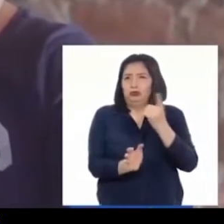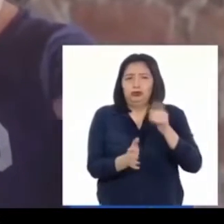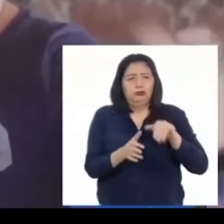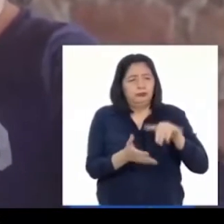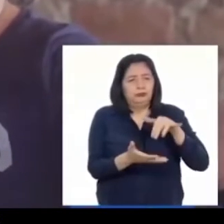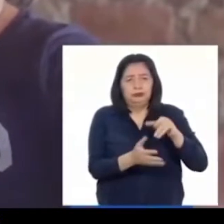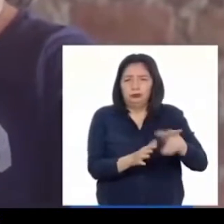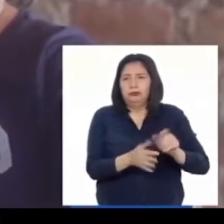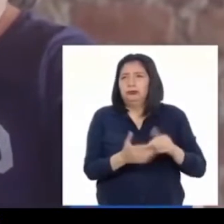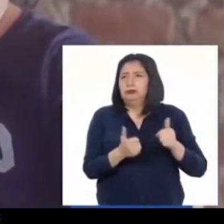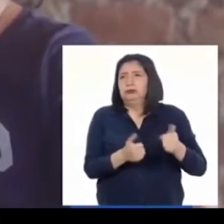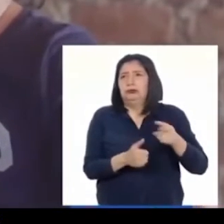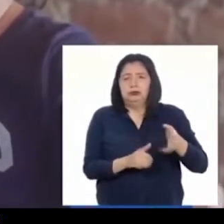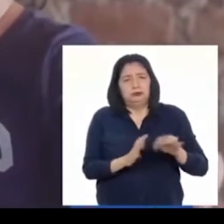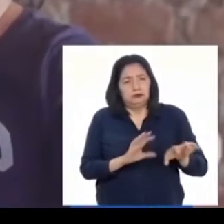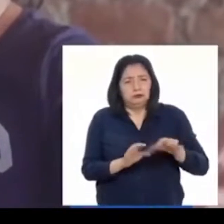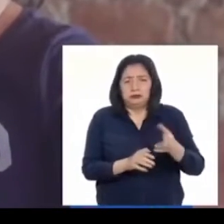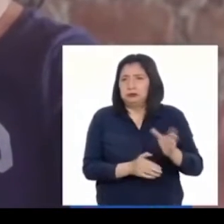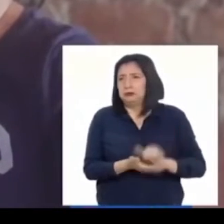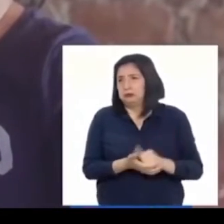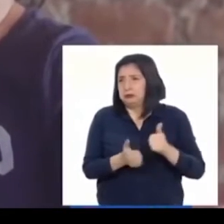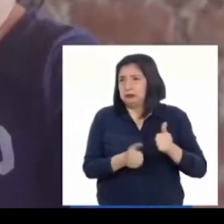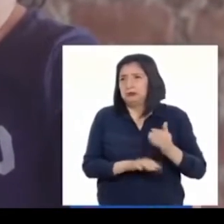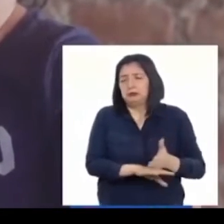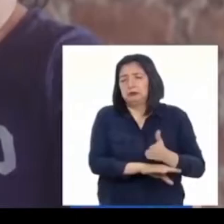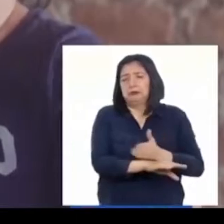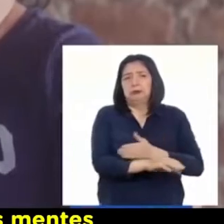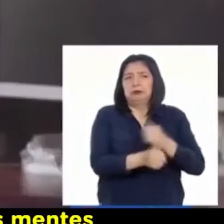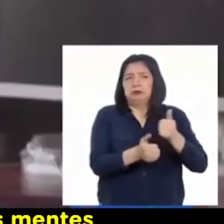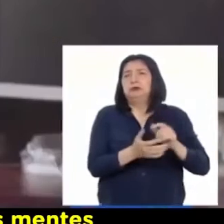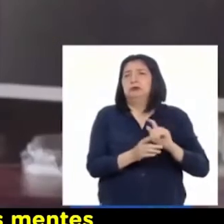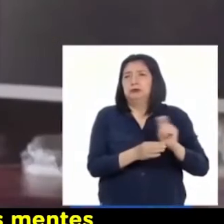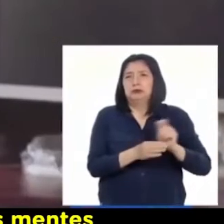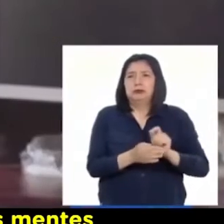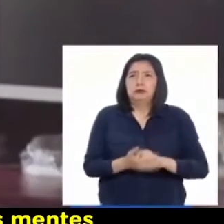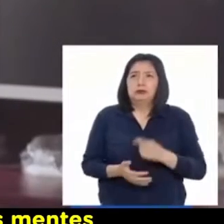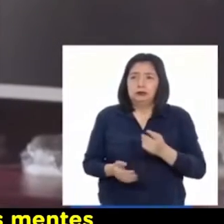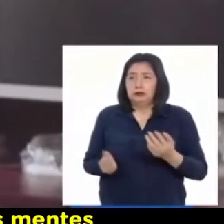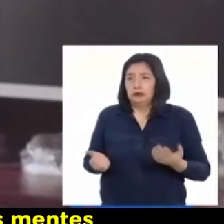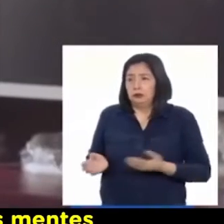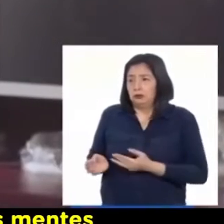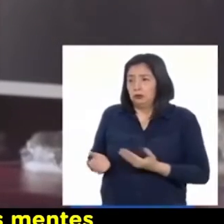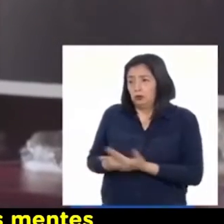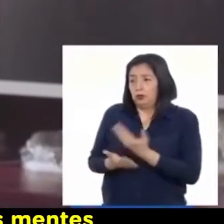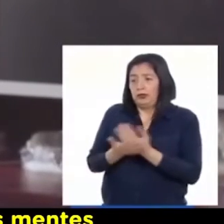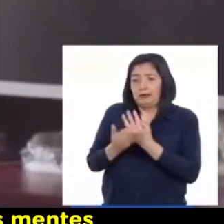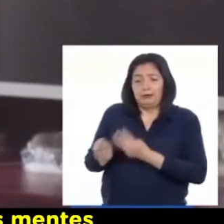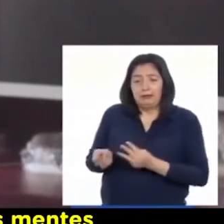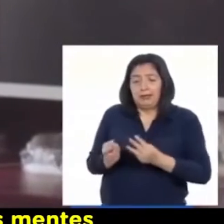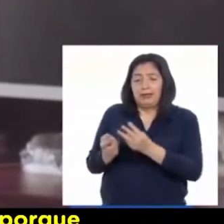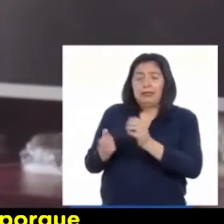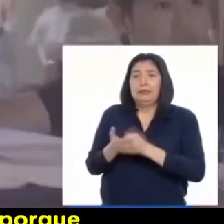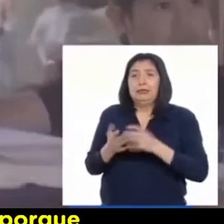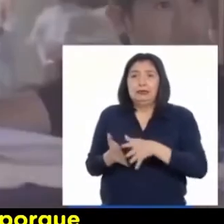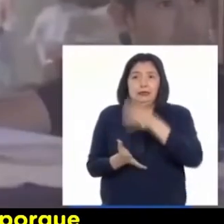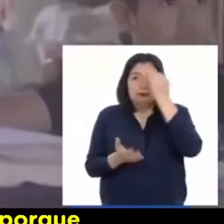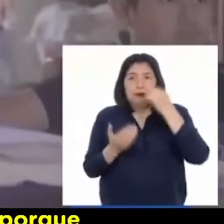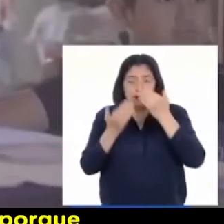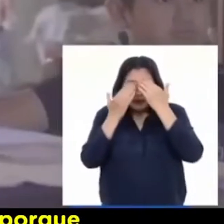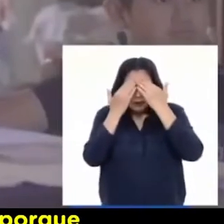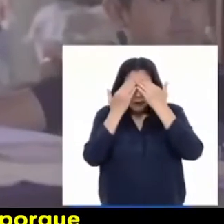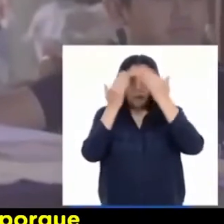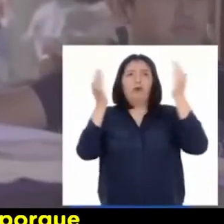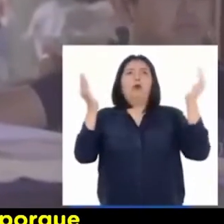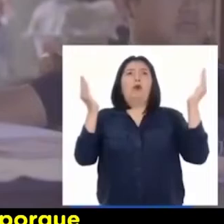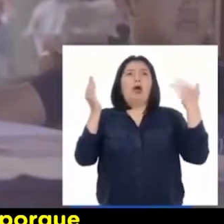y se desenvuelvan bastante, ¿no? Y sobresalgan con sus tareas, ¿no? Esta nueva forma de aprender ha abierto las mentes de todos los niños,